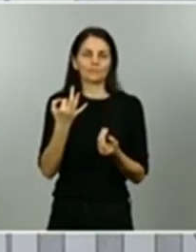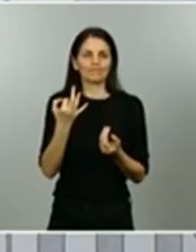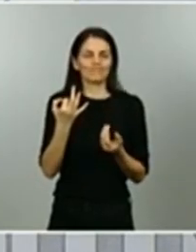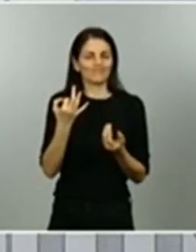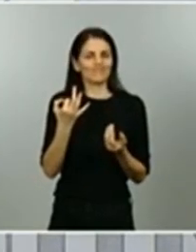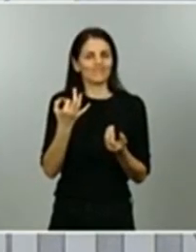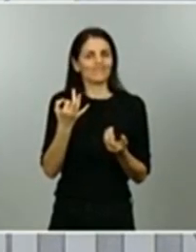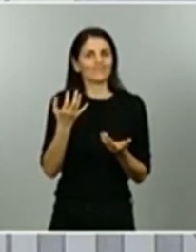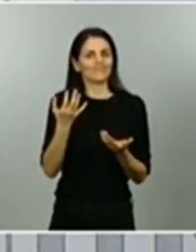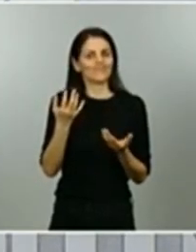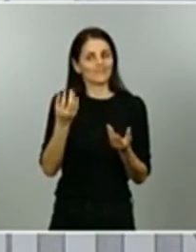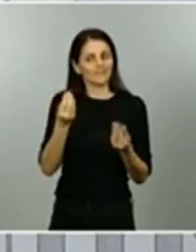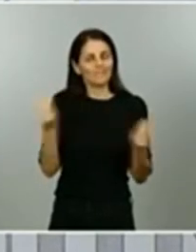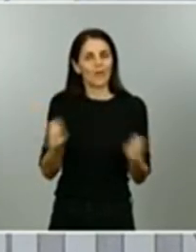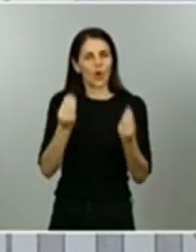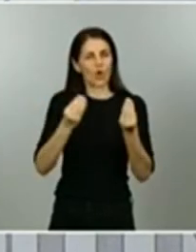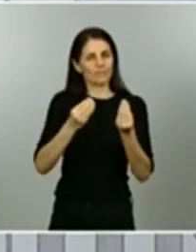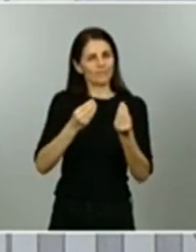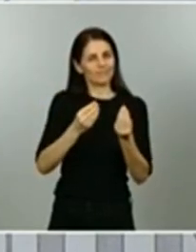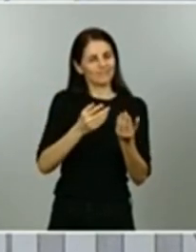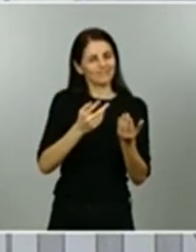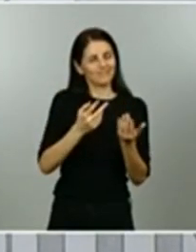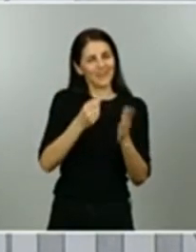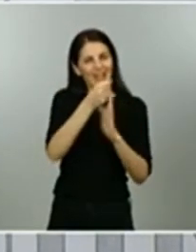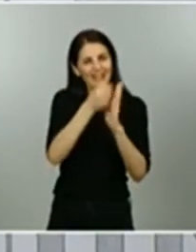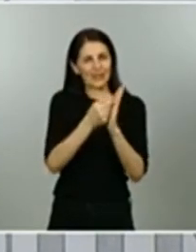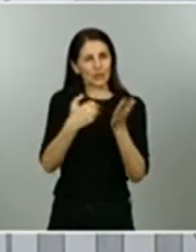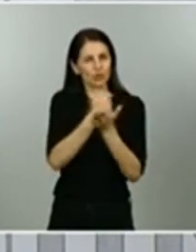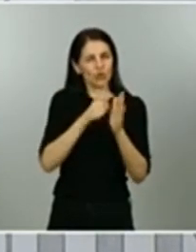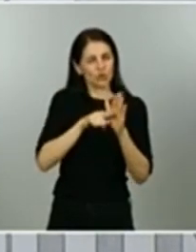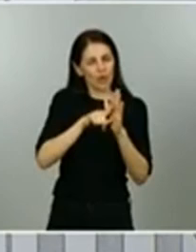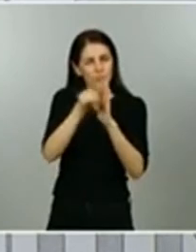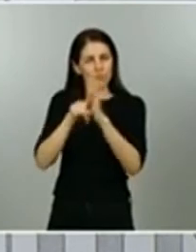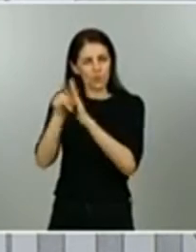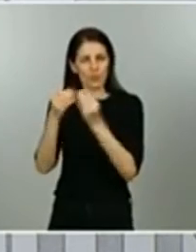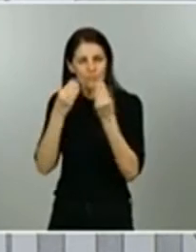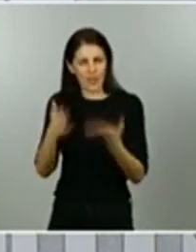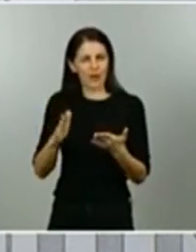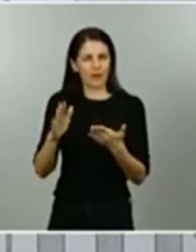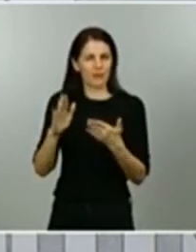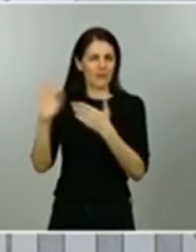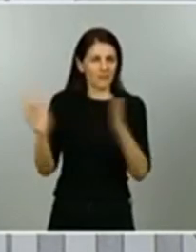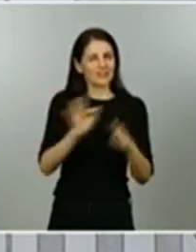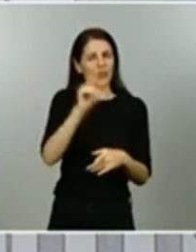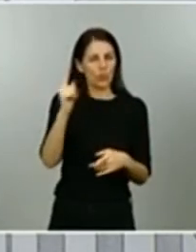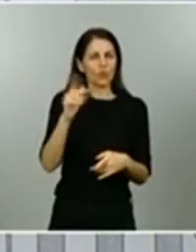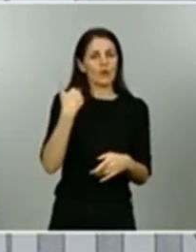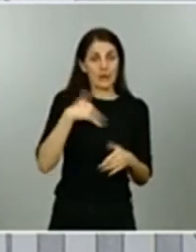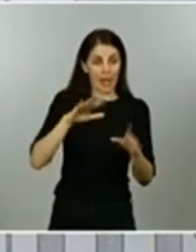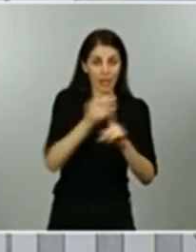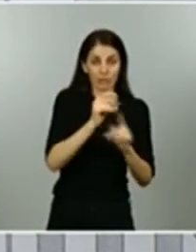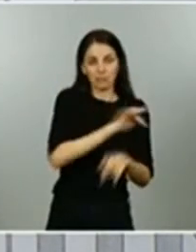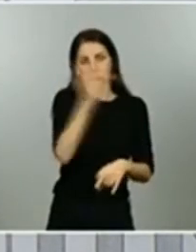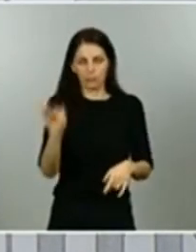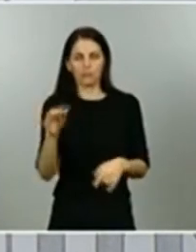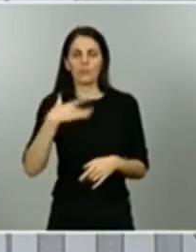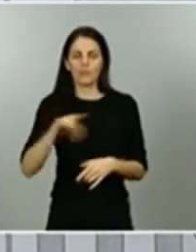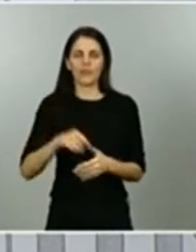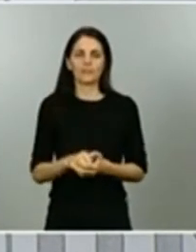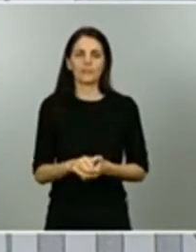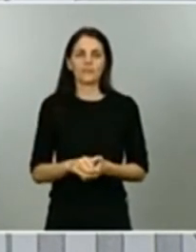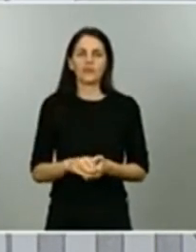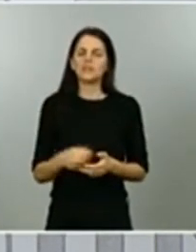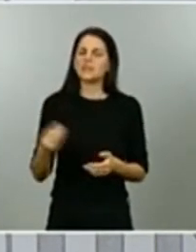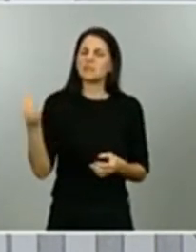garantías a la fase 1 han pasado por tanto los criterios que antes ha explicado el doctor Simón en las reuniones son de 10 personas y